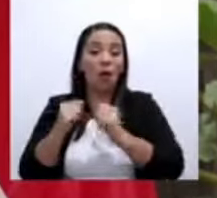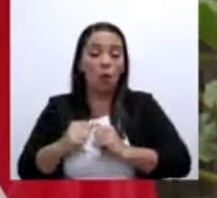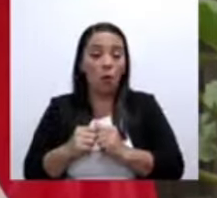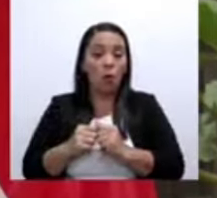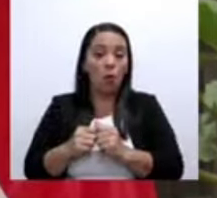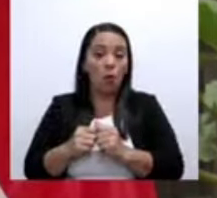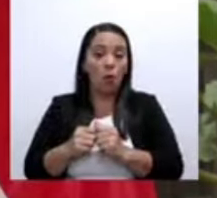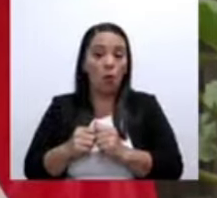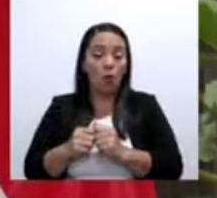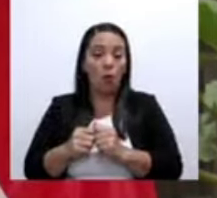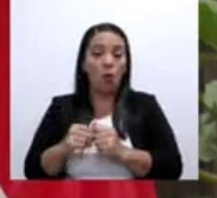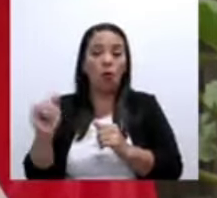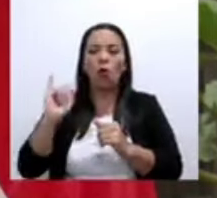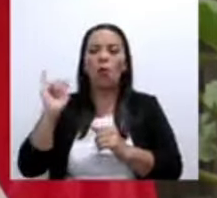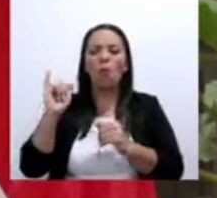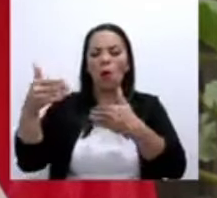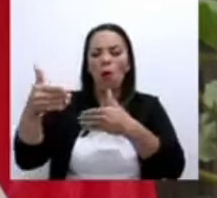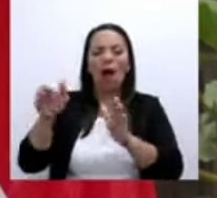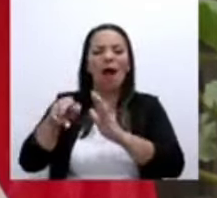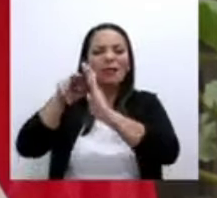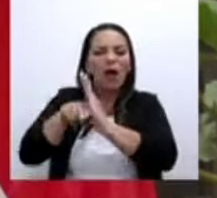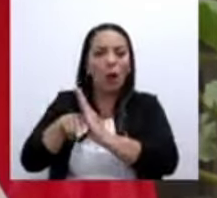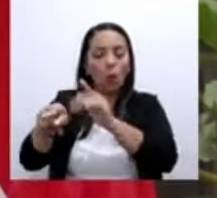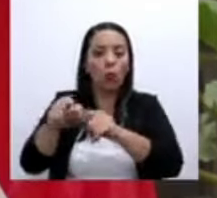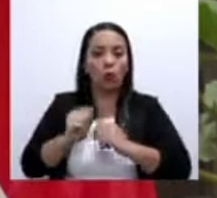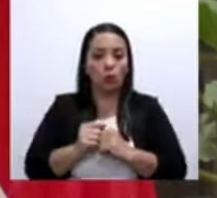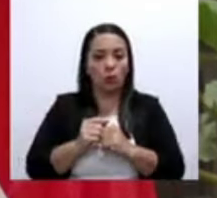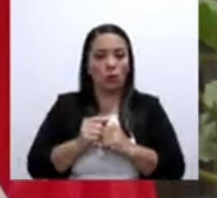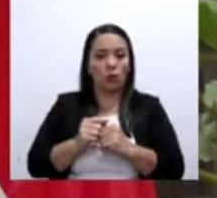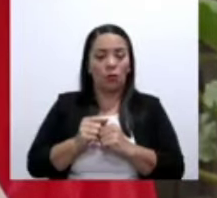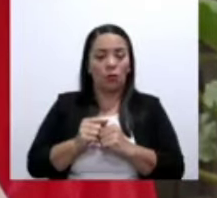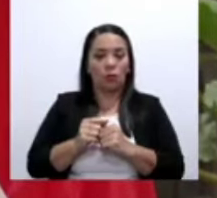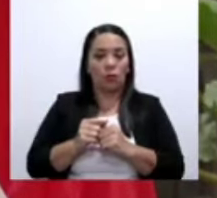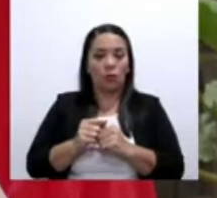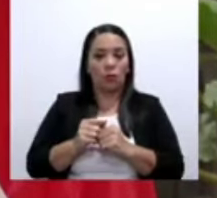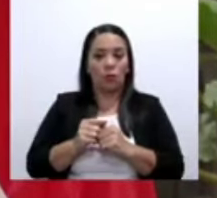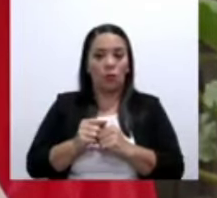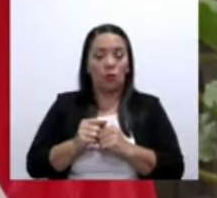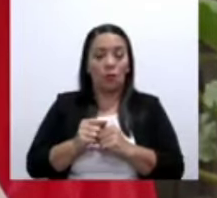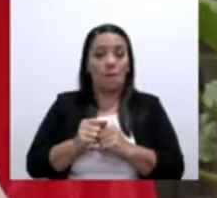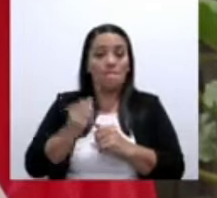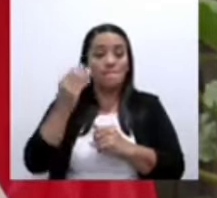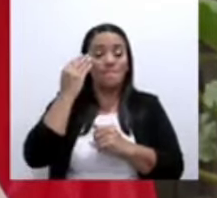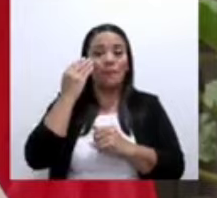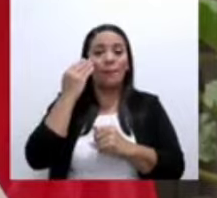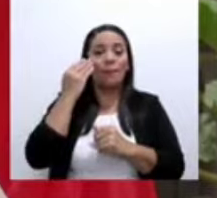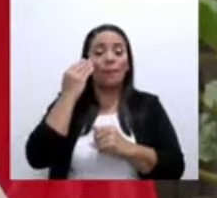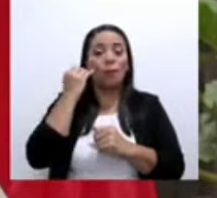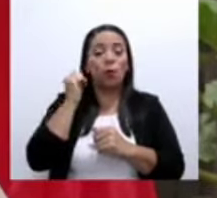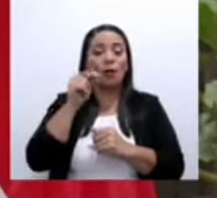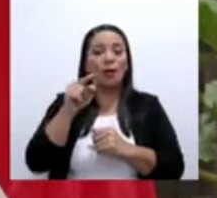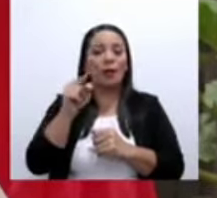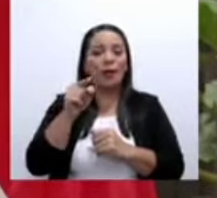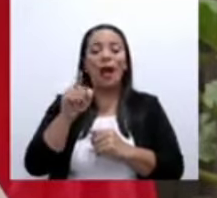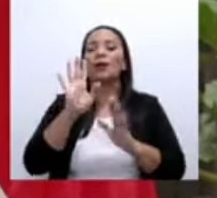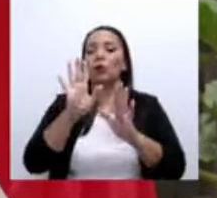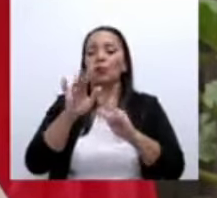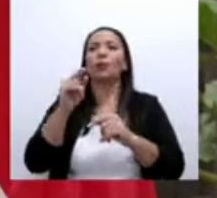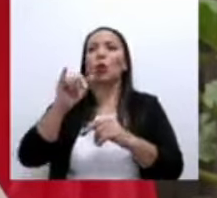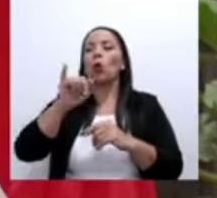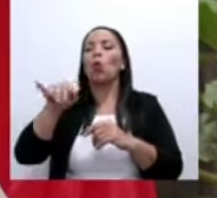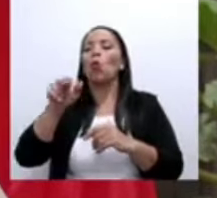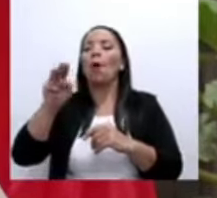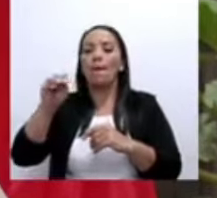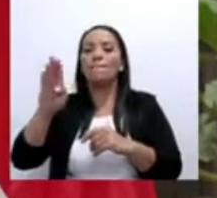porque este señor que usted defiende lo asesinó. Piensa en los sueños de ese señor, que estaba